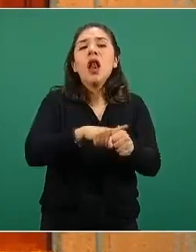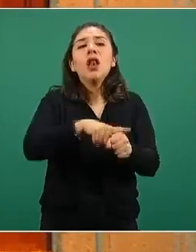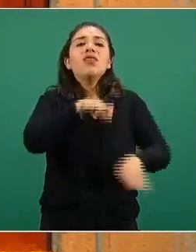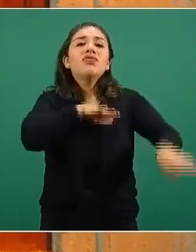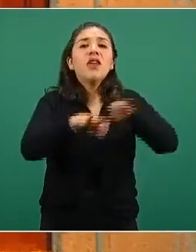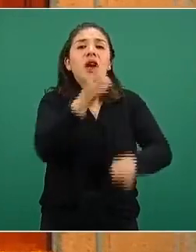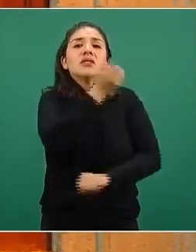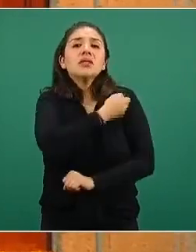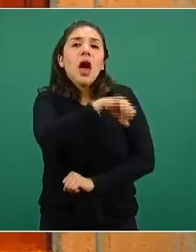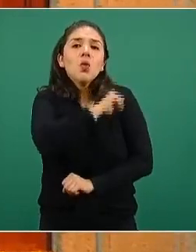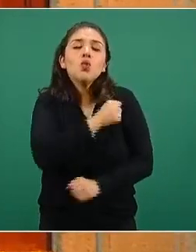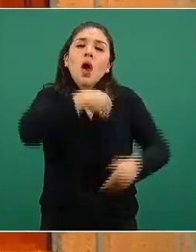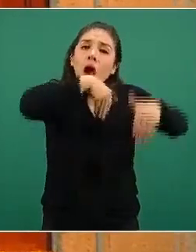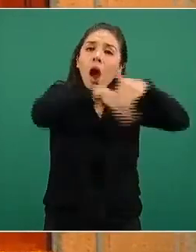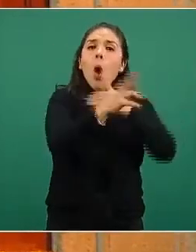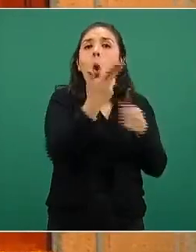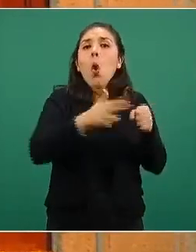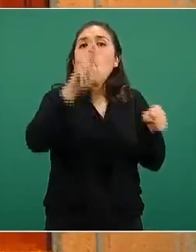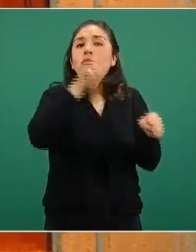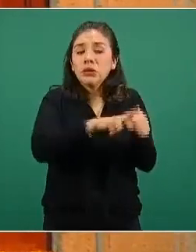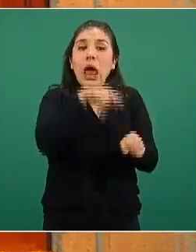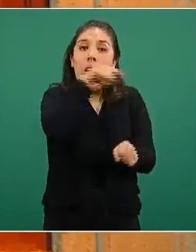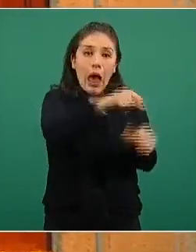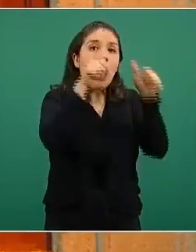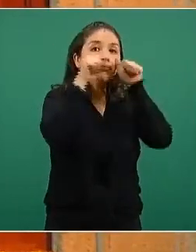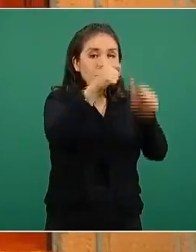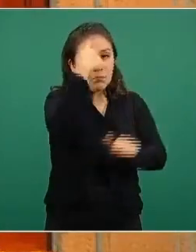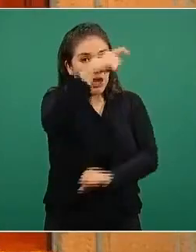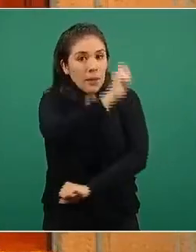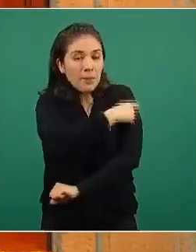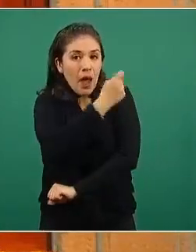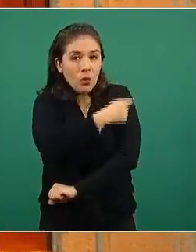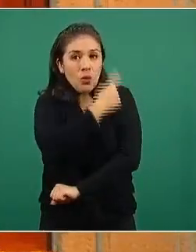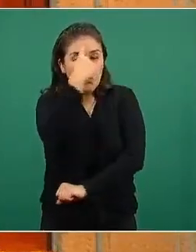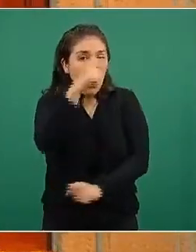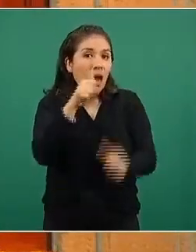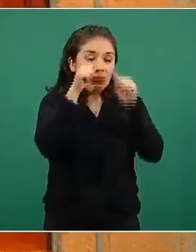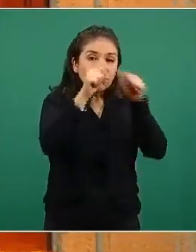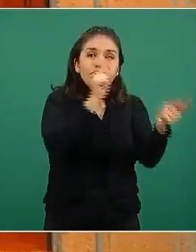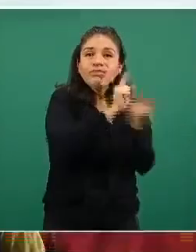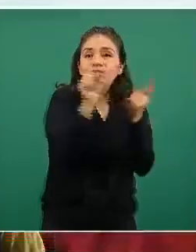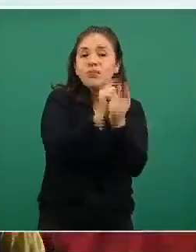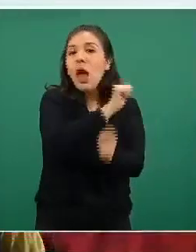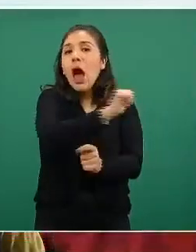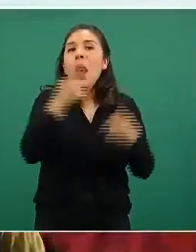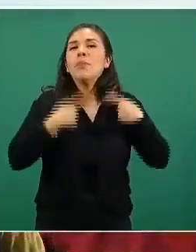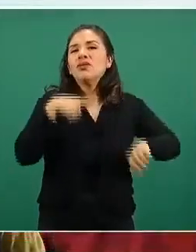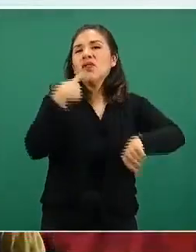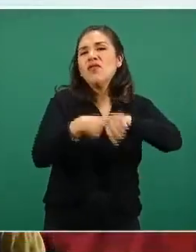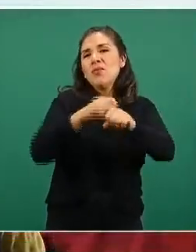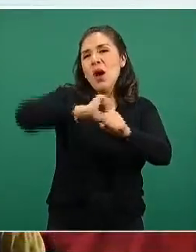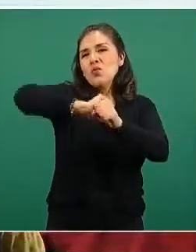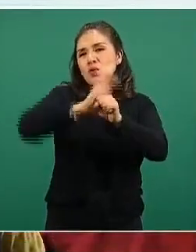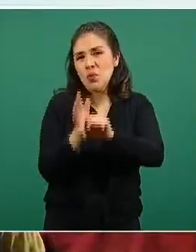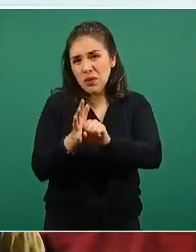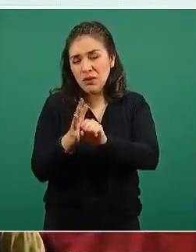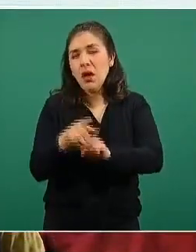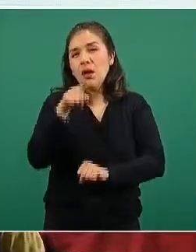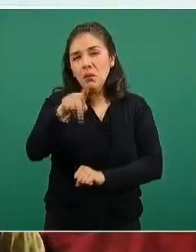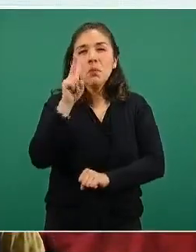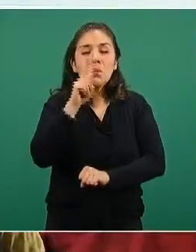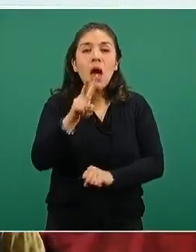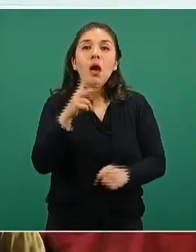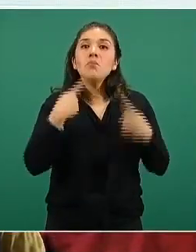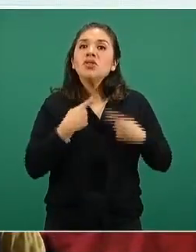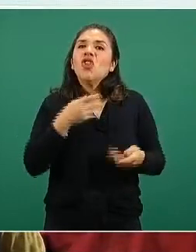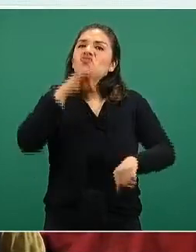salud o que labora en unidades que atienden directamente a pacientes COVID. Estamos hablando de aquellas personas que están en la